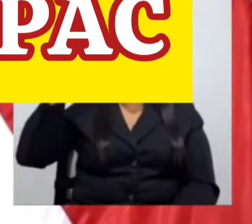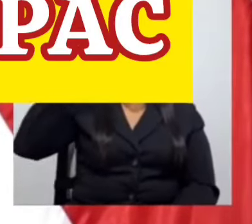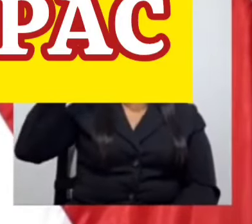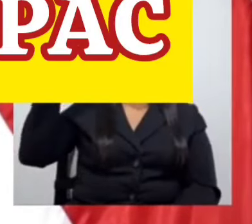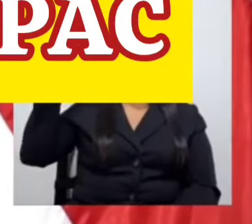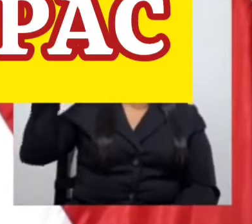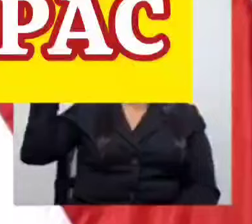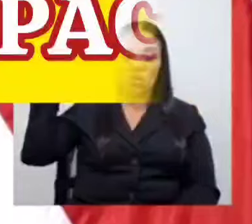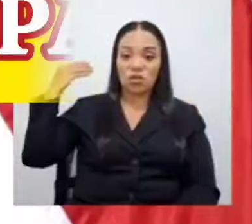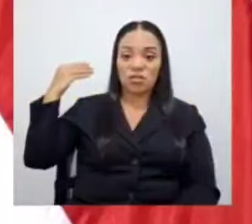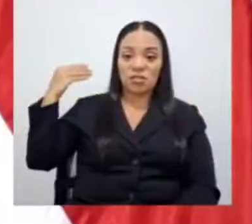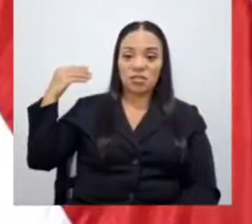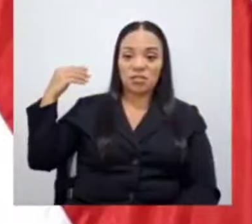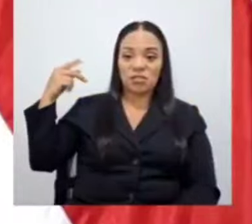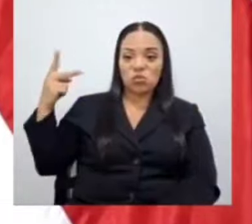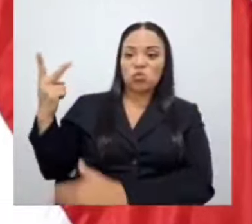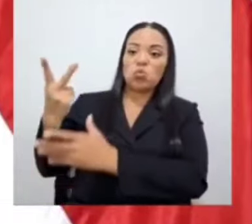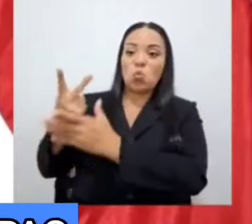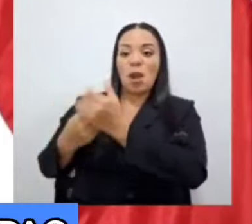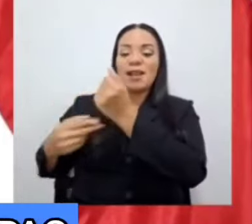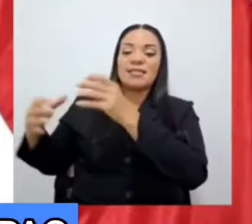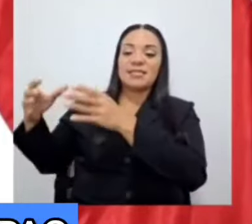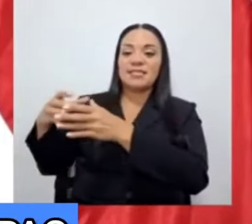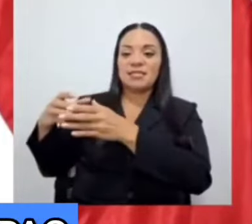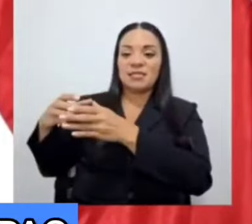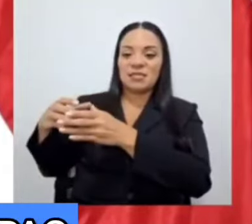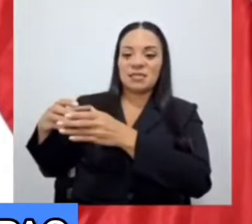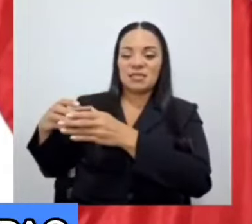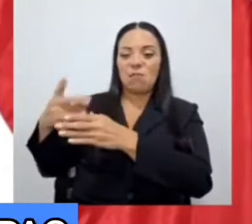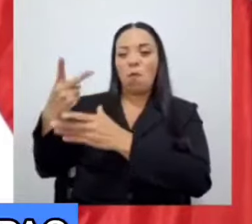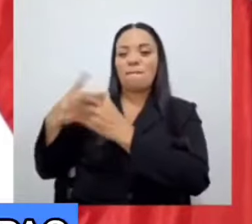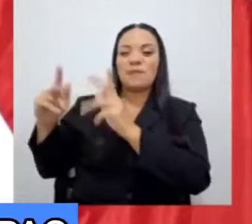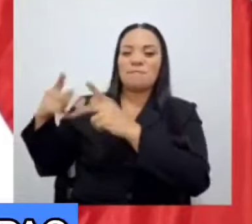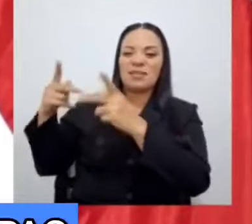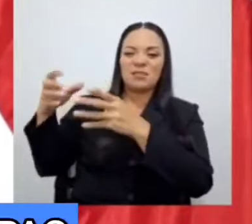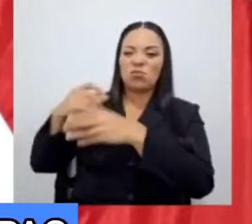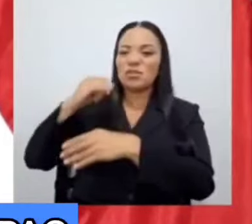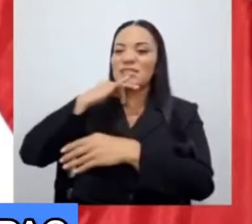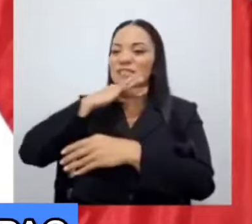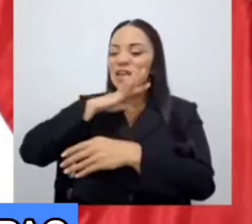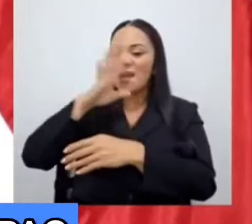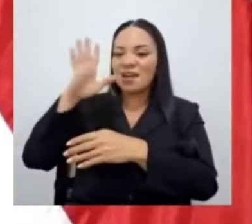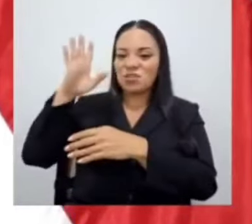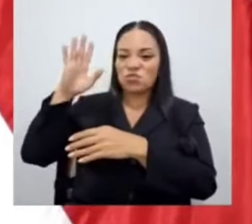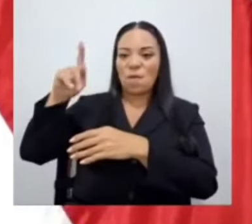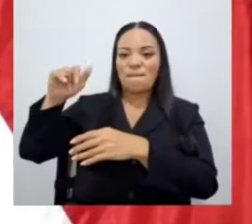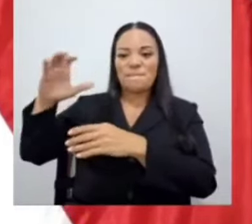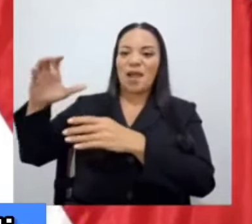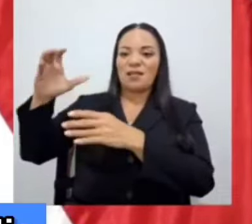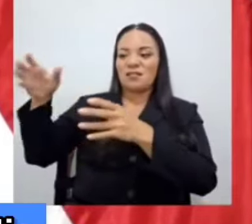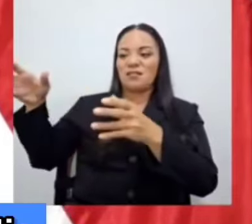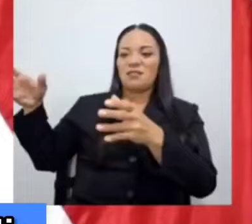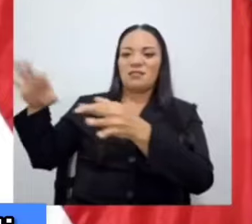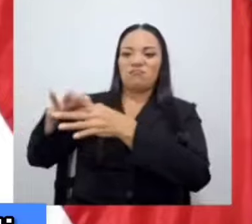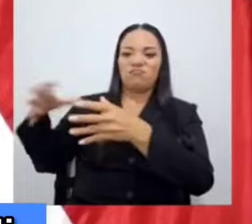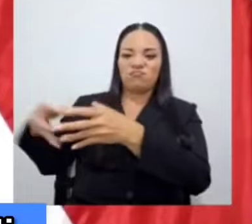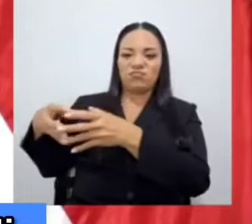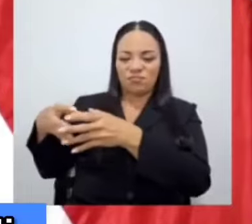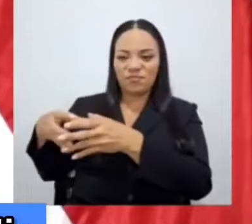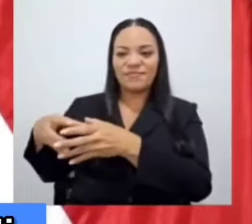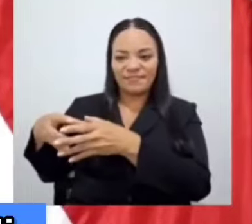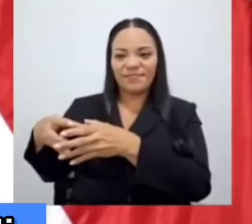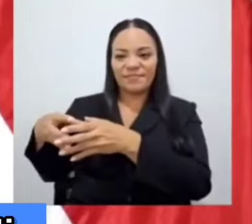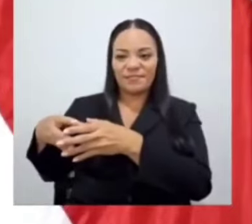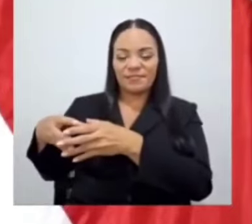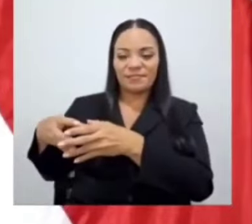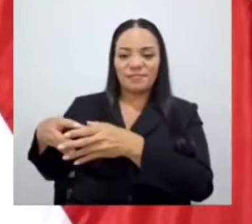ese dualismo, bipartidismo extraño con el apéndice del PAC, y que el pueblo de Costa Rica